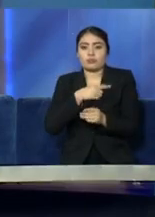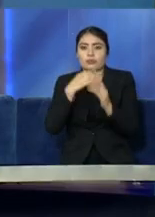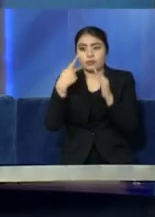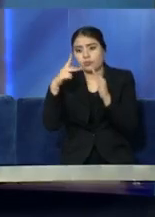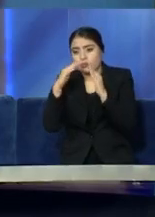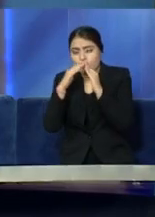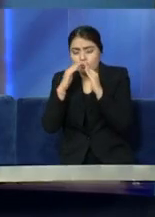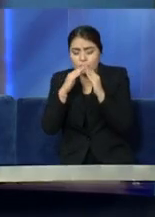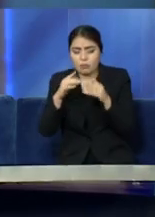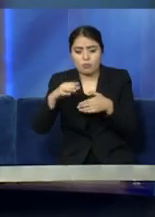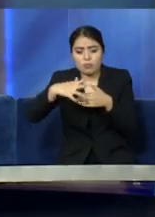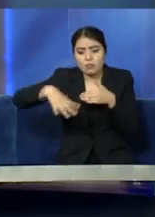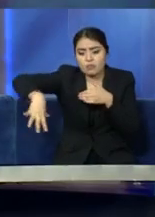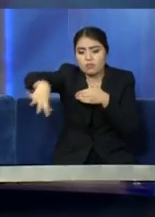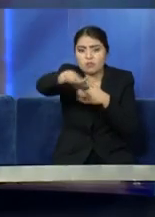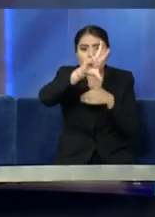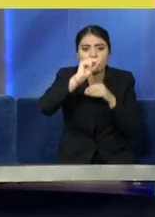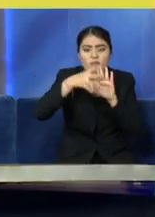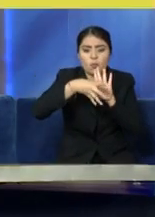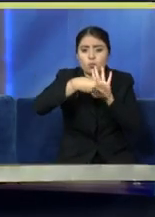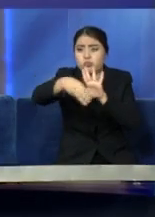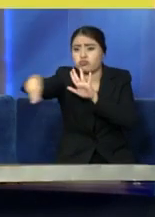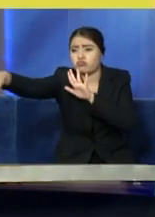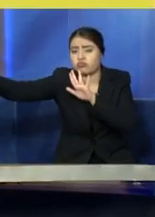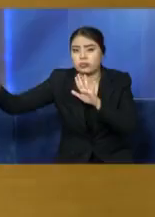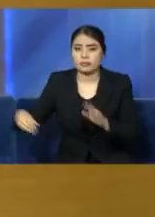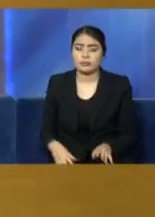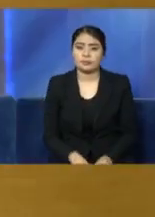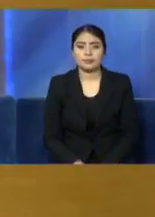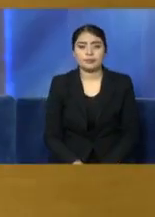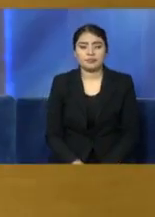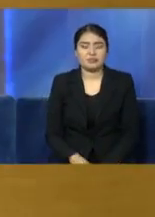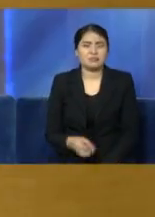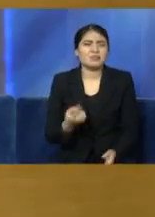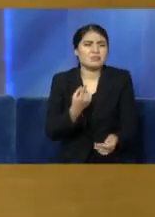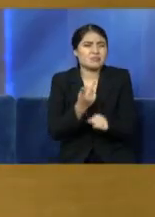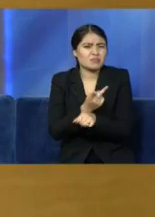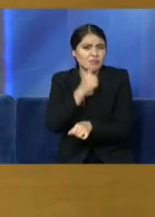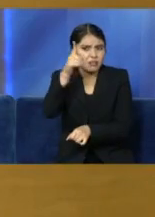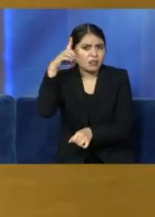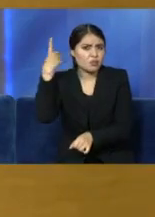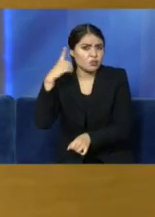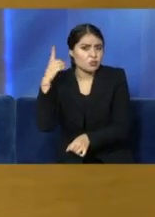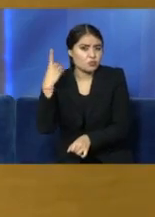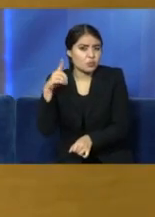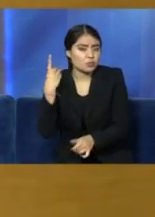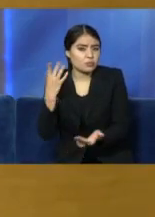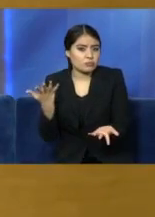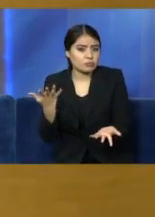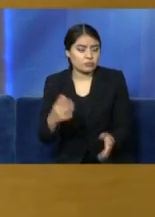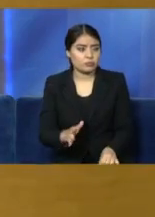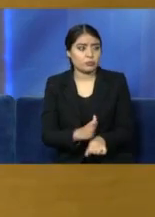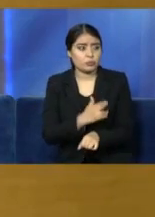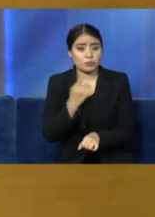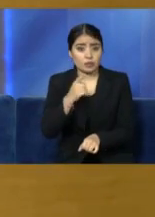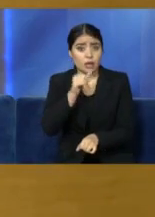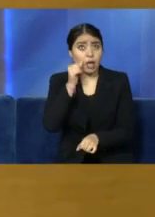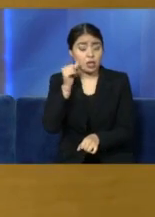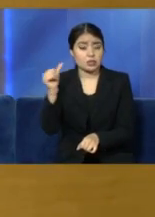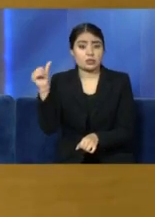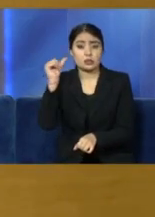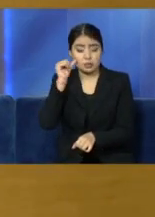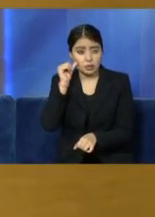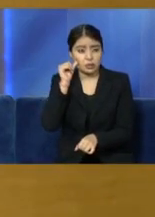posteriores a coronavirus. ¿Qué hay del Estado de Durango, José Antonio? Porque hasta ayer teníamos